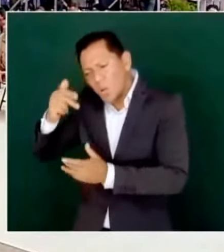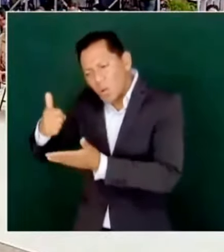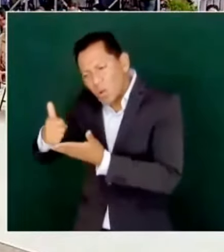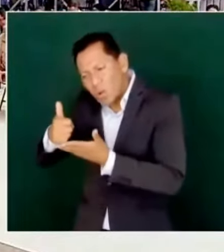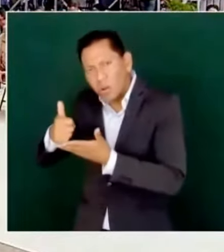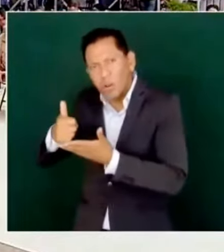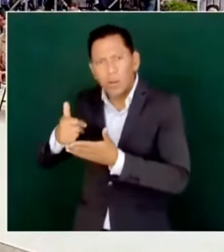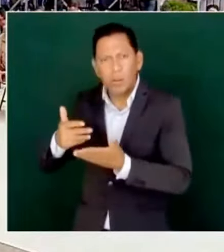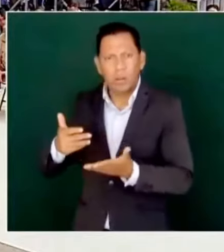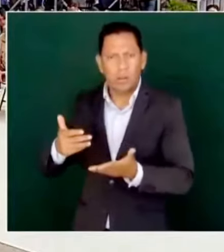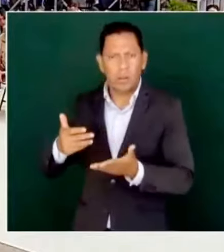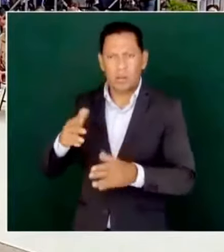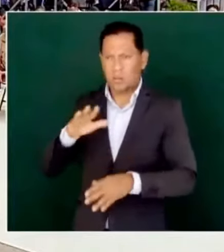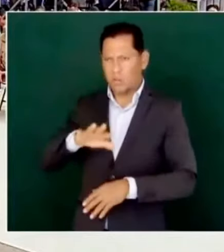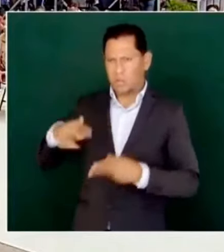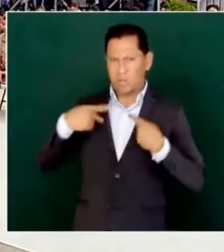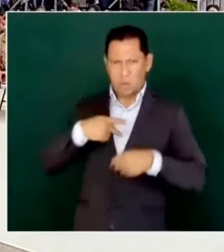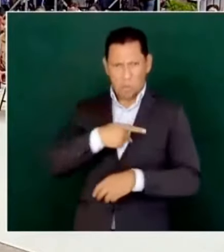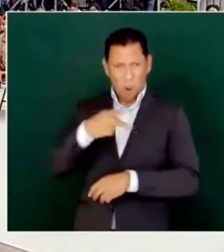los pobres van a ir al psicólogo?